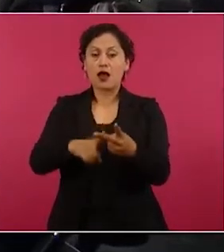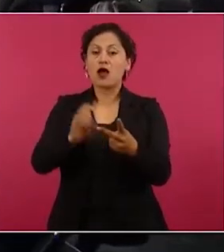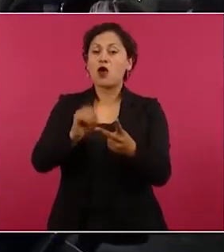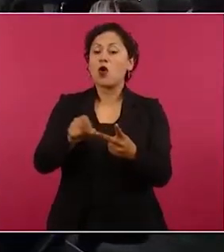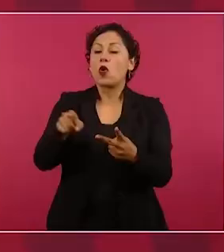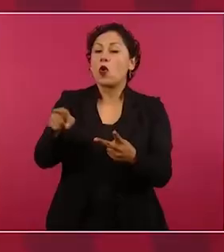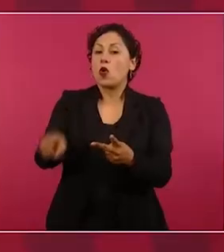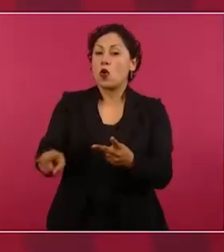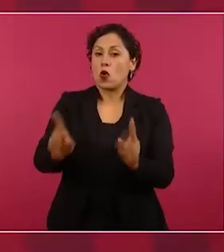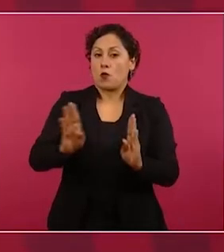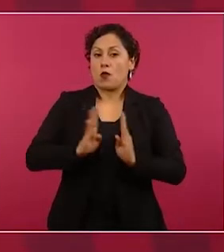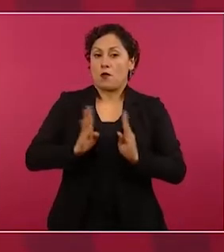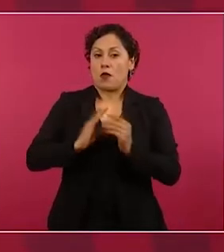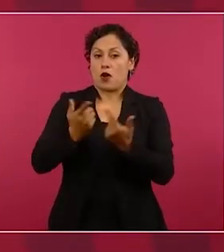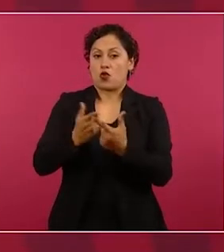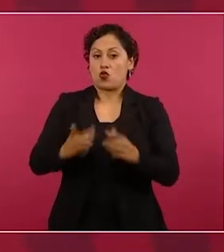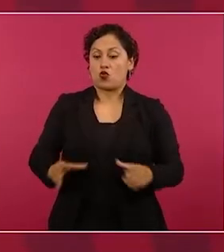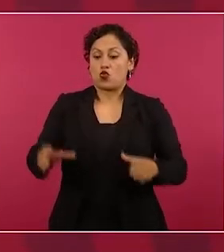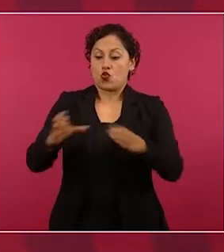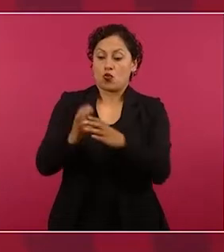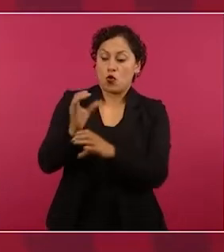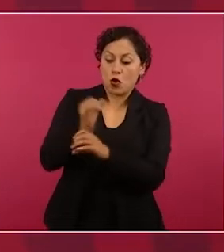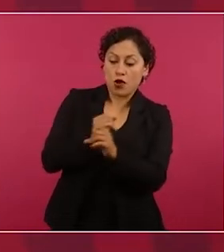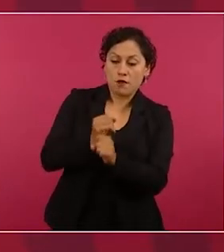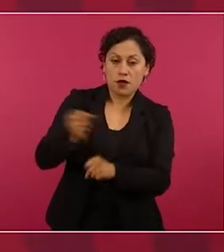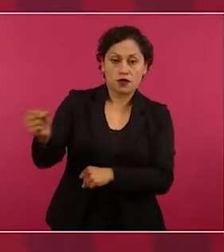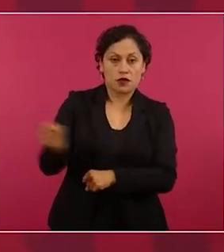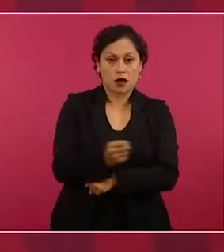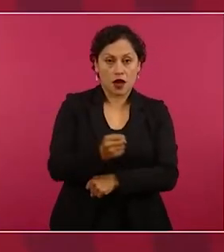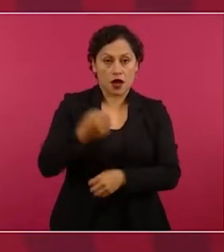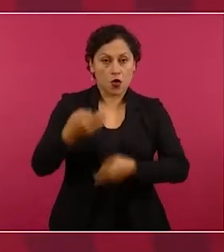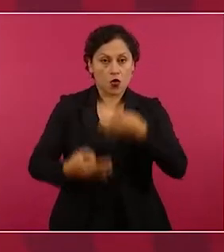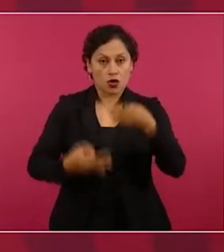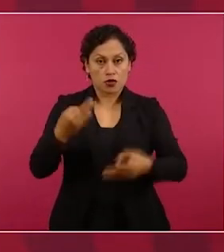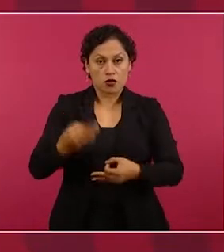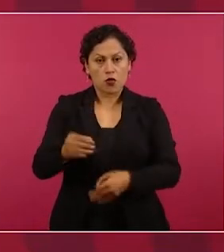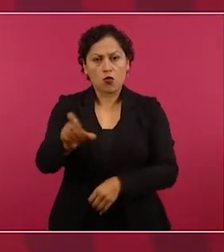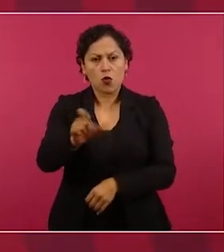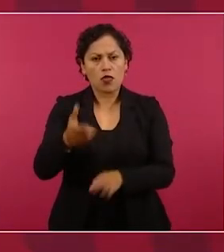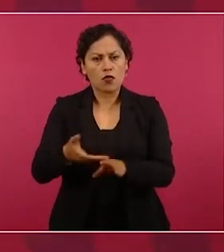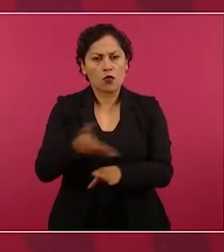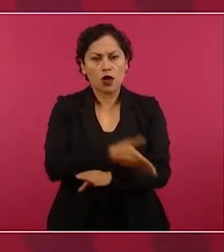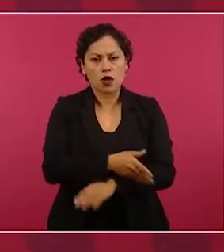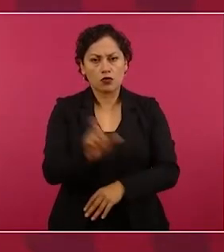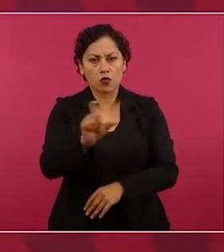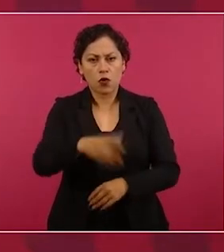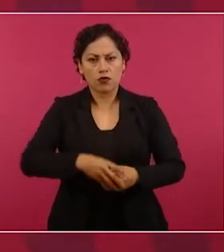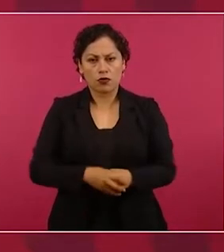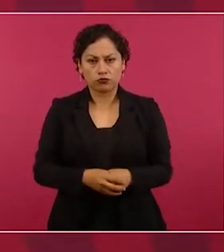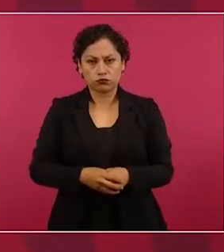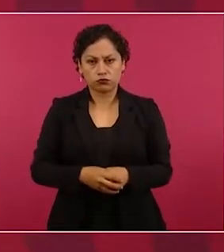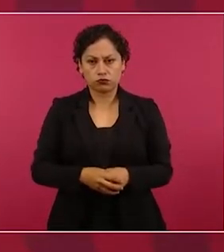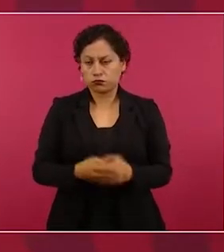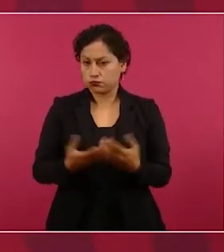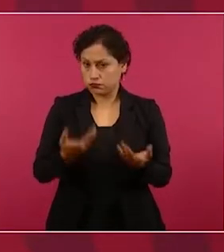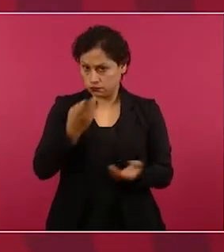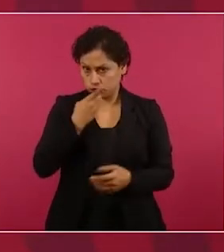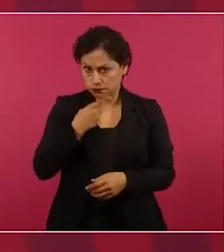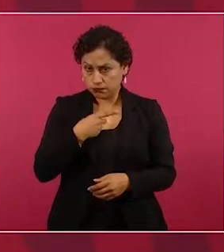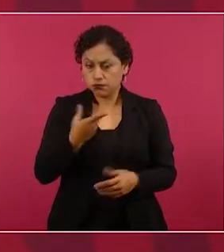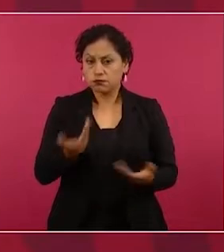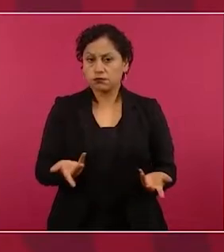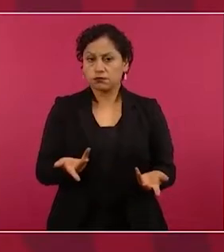de la Secretaría de la Defensa. ¿Y por qué se actuó así? Porque viene en investigación